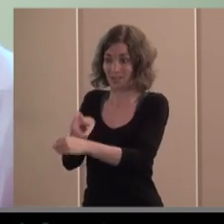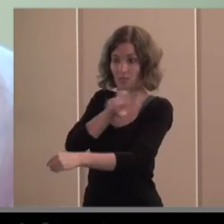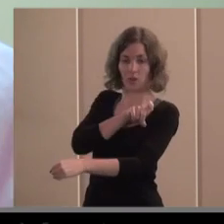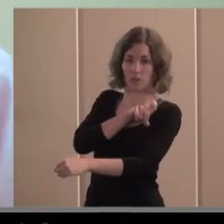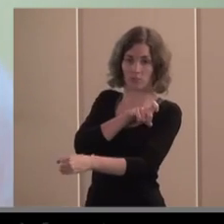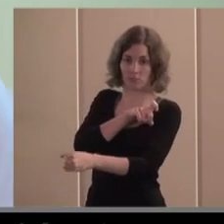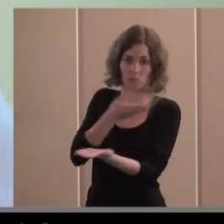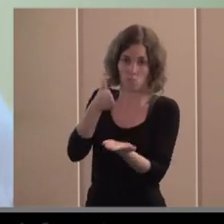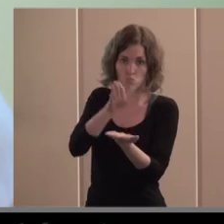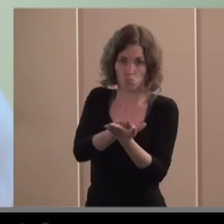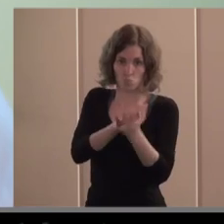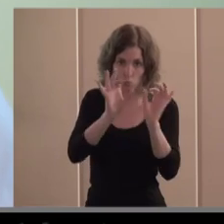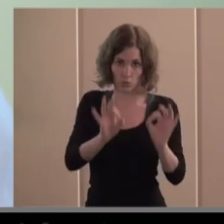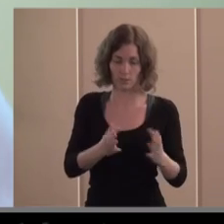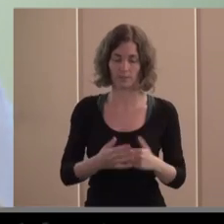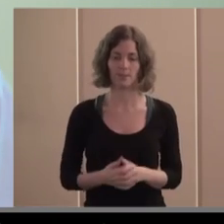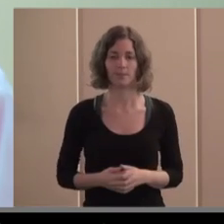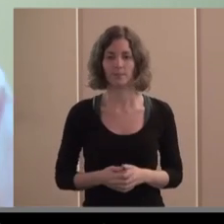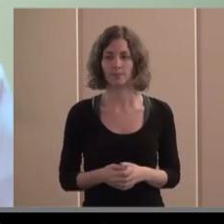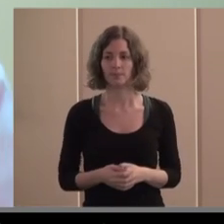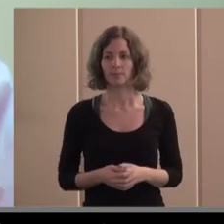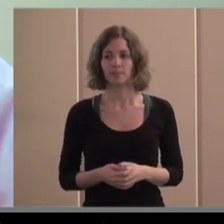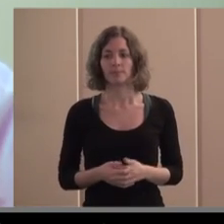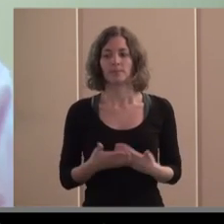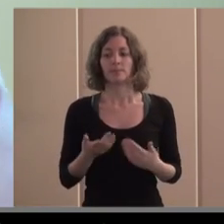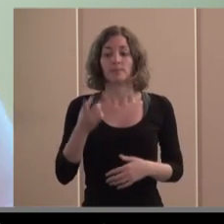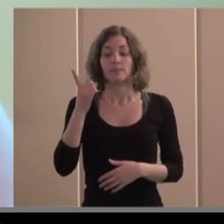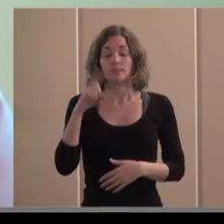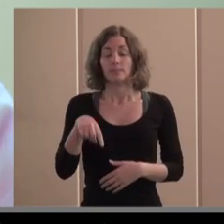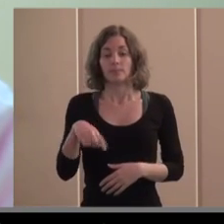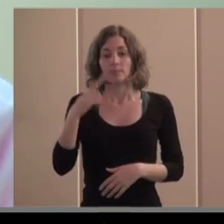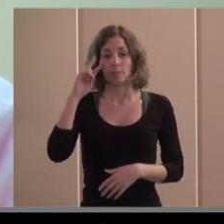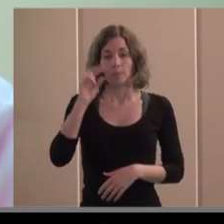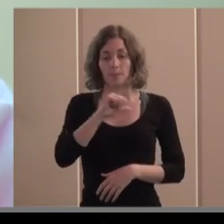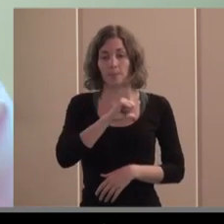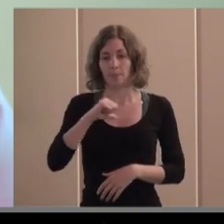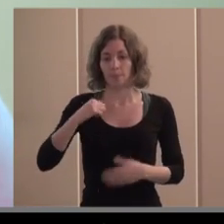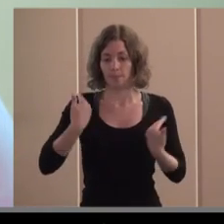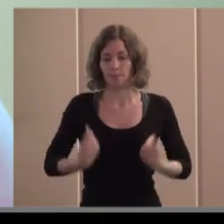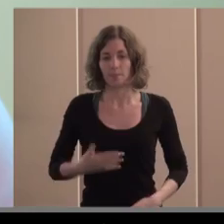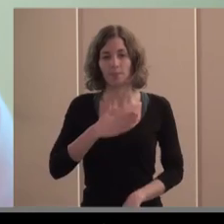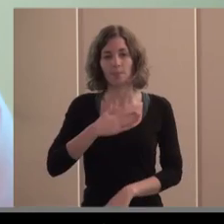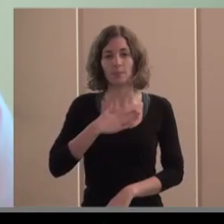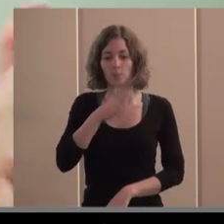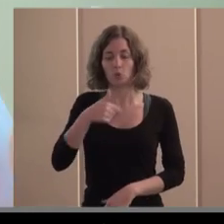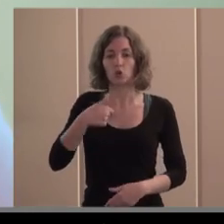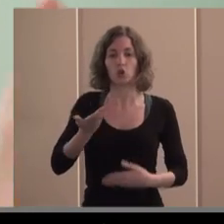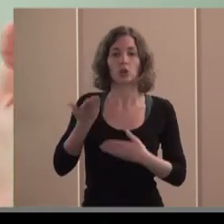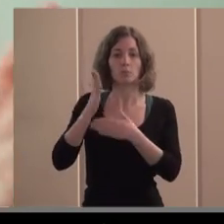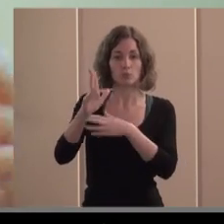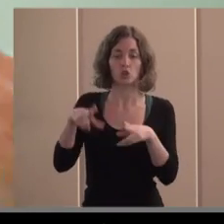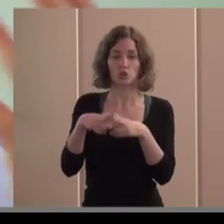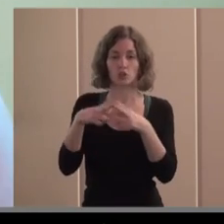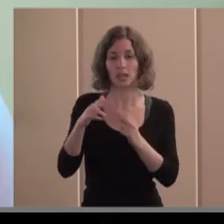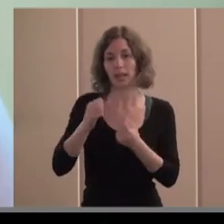decía en la terminología al uso también de mi propia experiencia como representante en Social Economy Europe